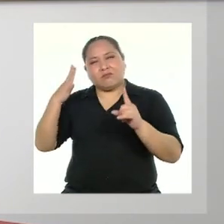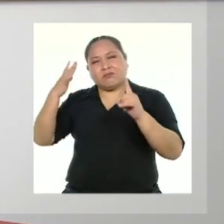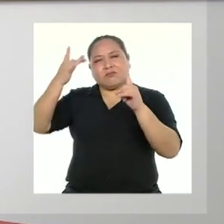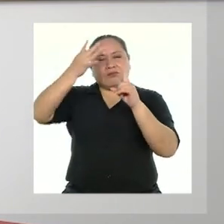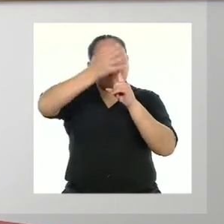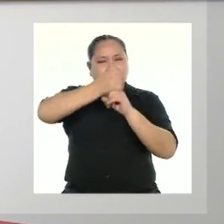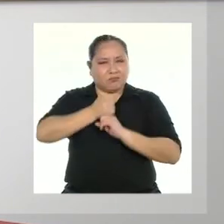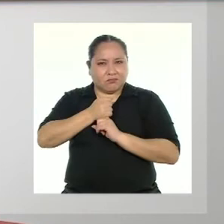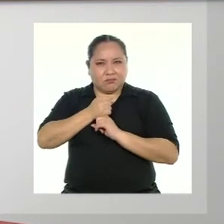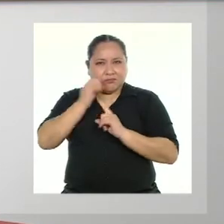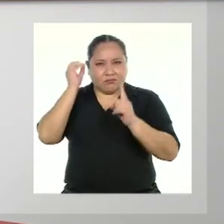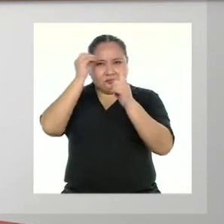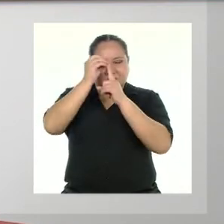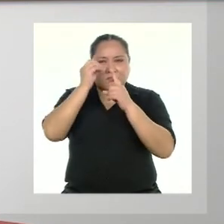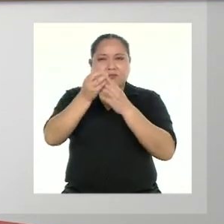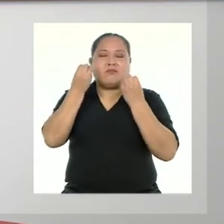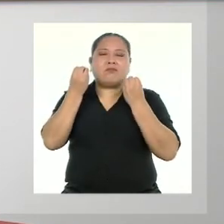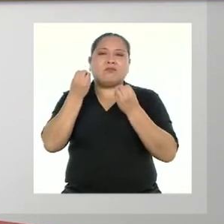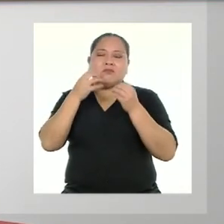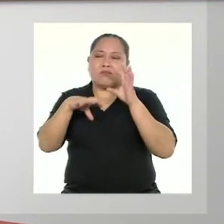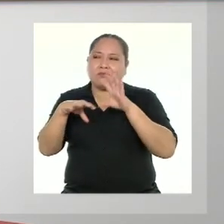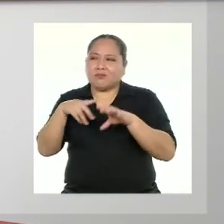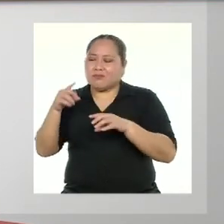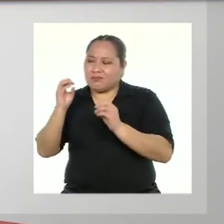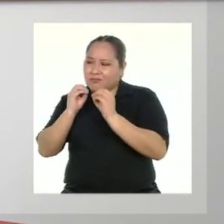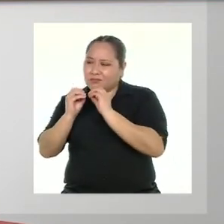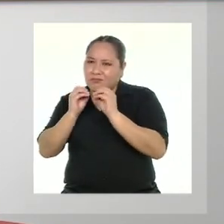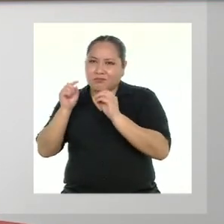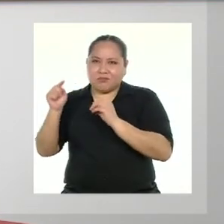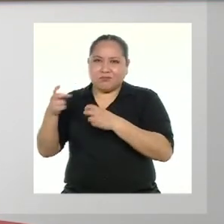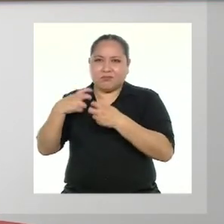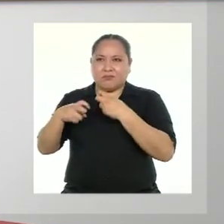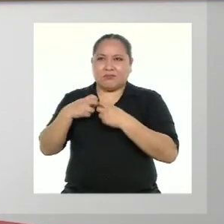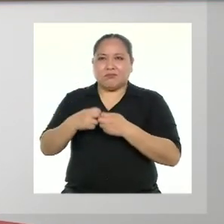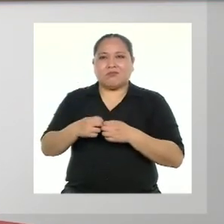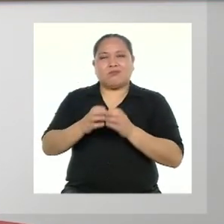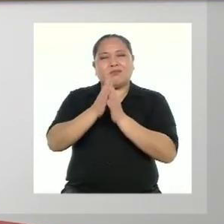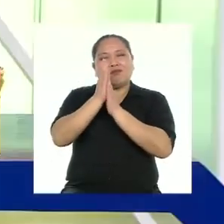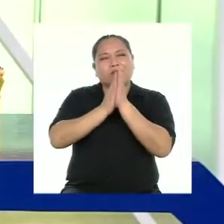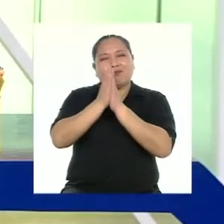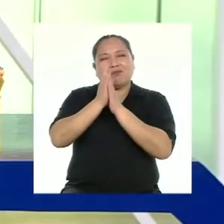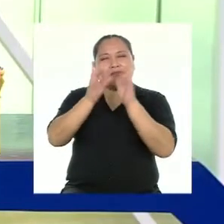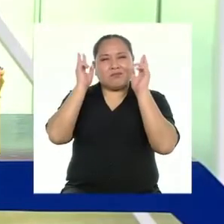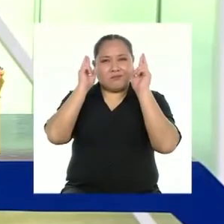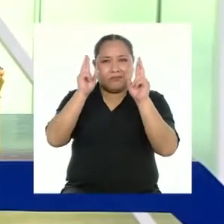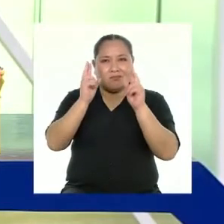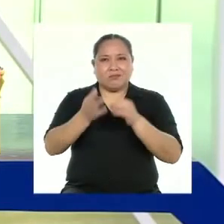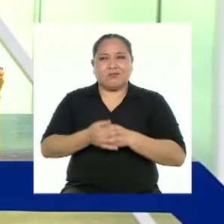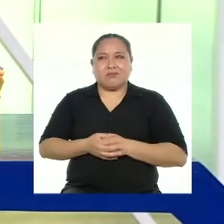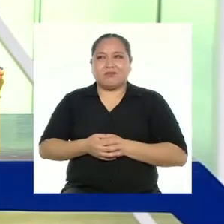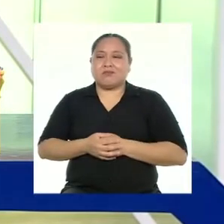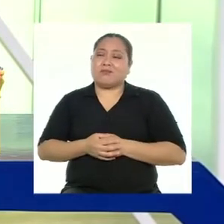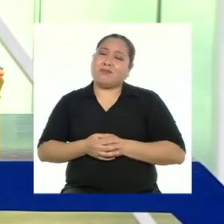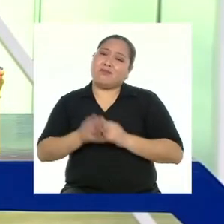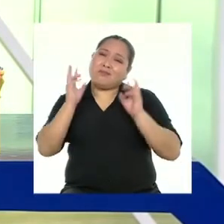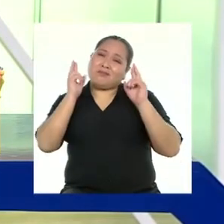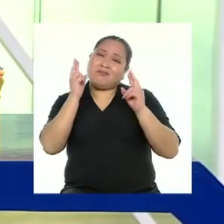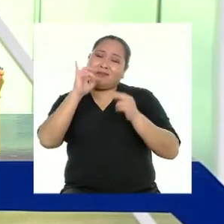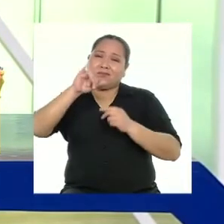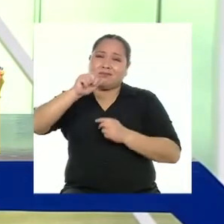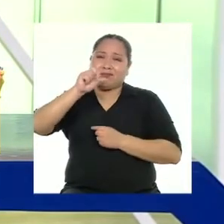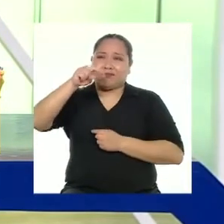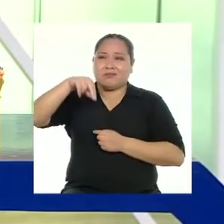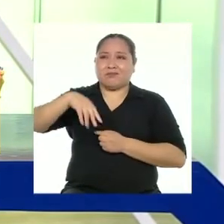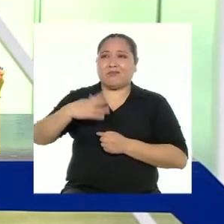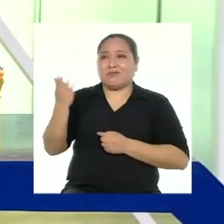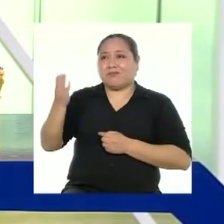objetivos y ver qué puedes hacer para enfrentar ese obstáculo Te deseo mucha suerte Yo también te deseo suerte, Jan Ahora